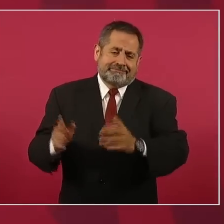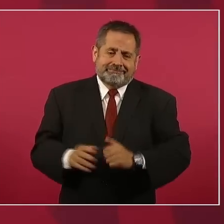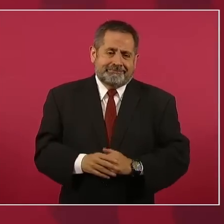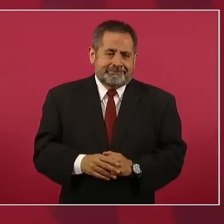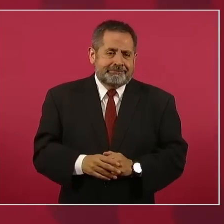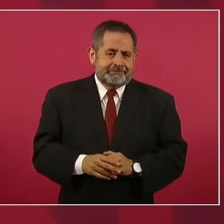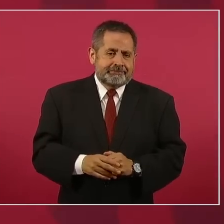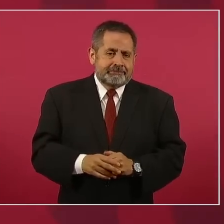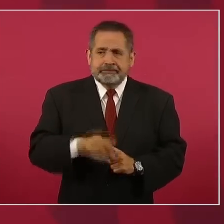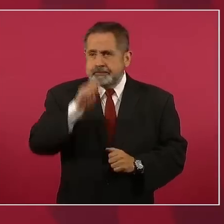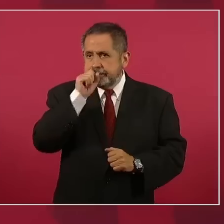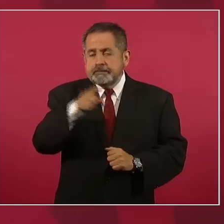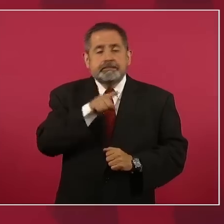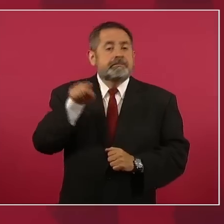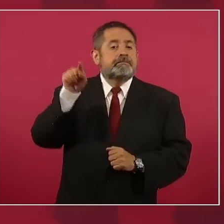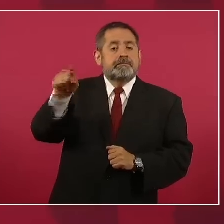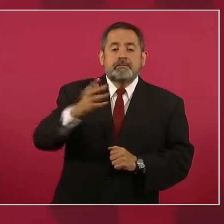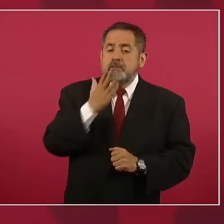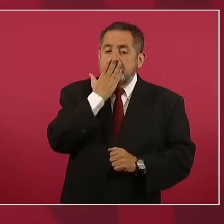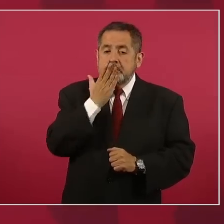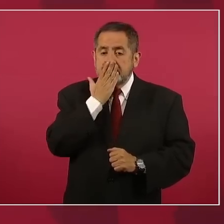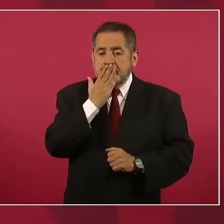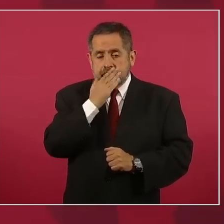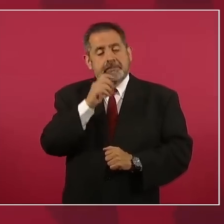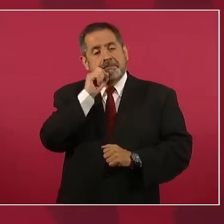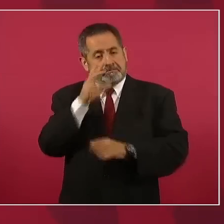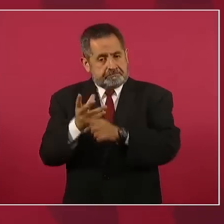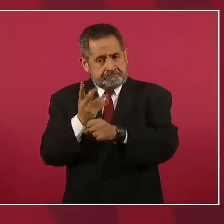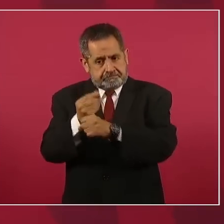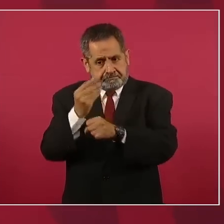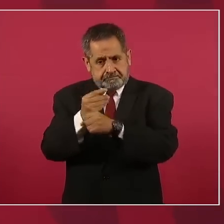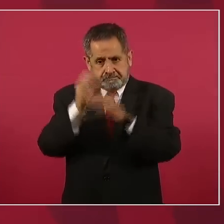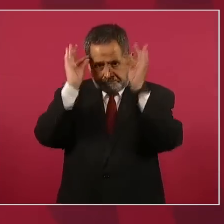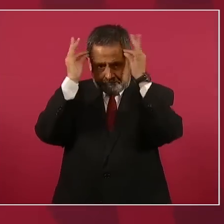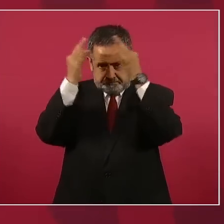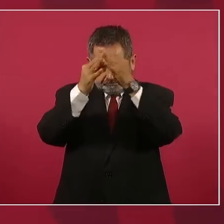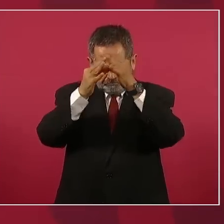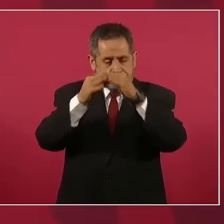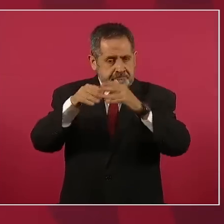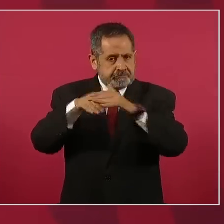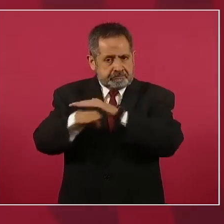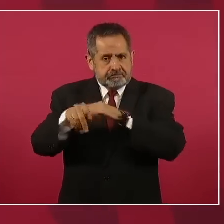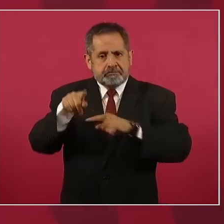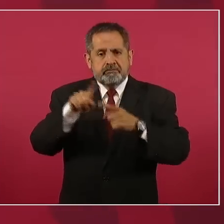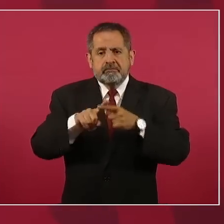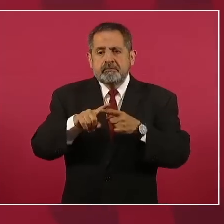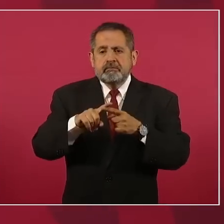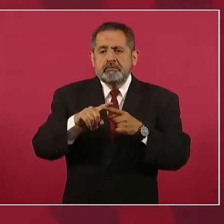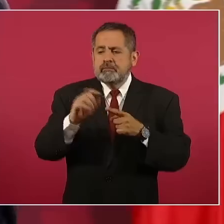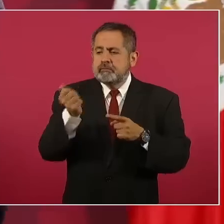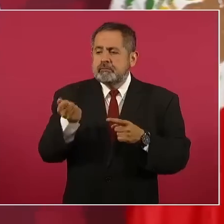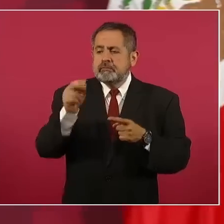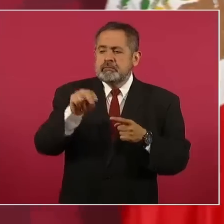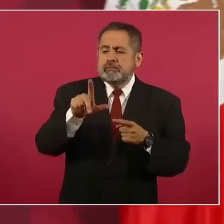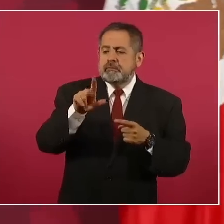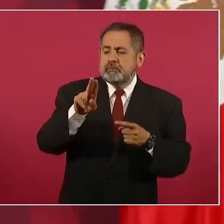En el caso de Sonora, pues es mejorar las aduanas de San Luis Río Colorado,